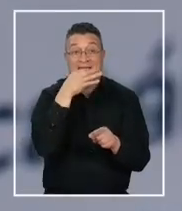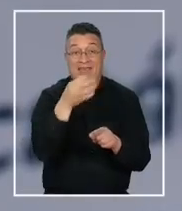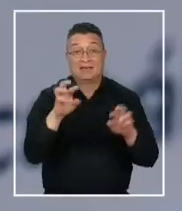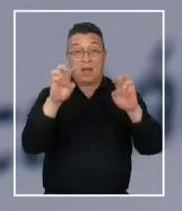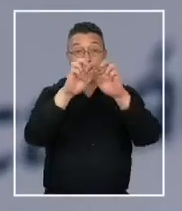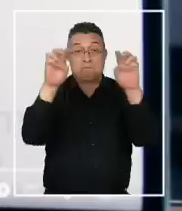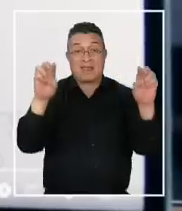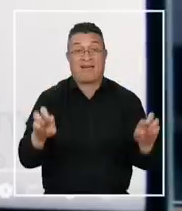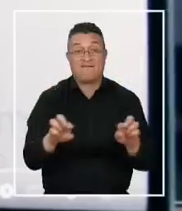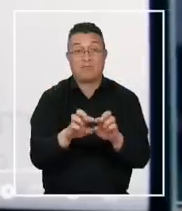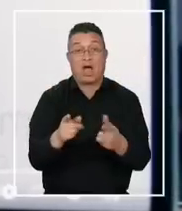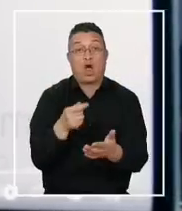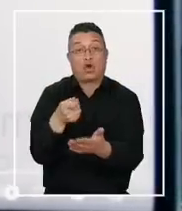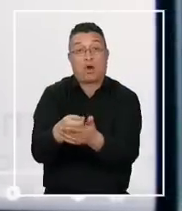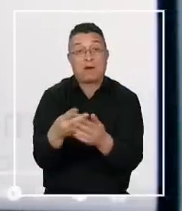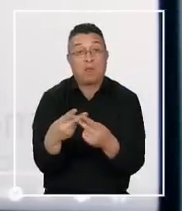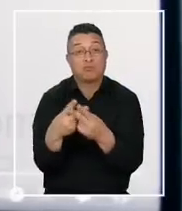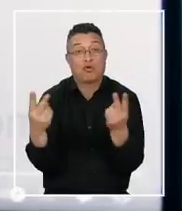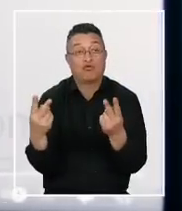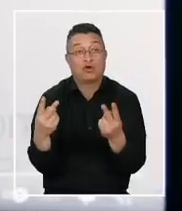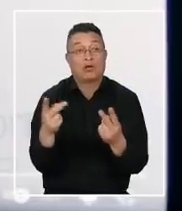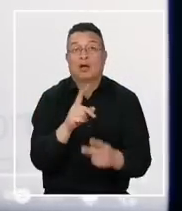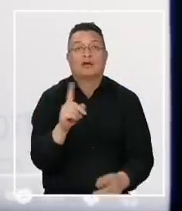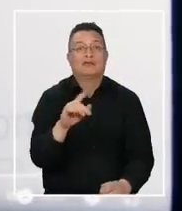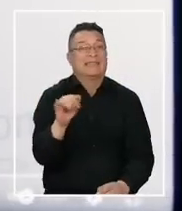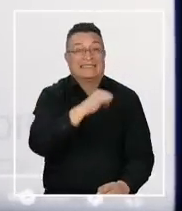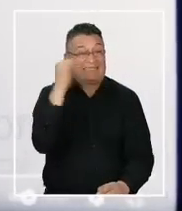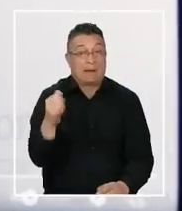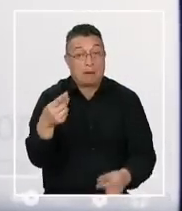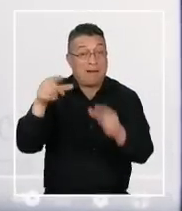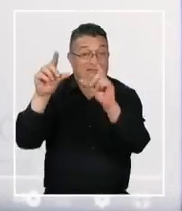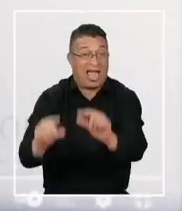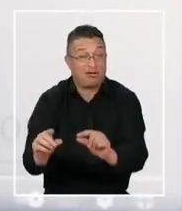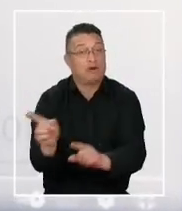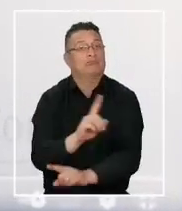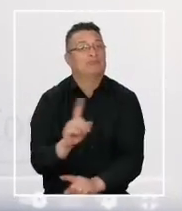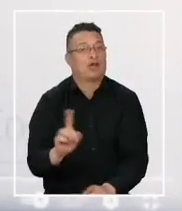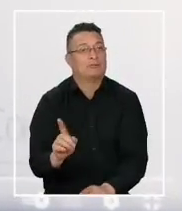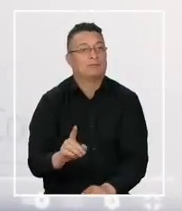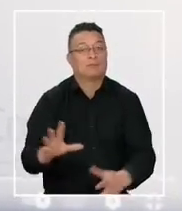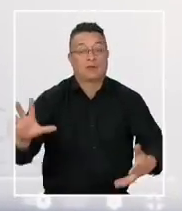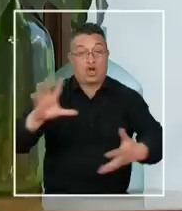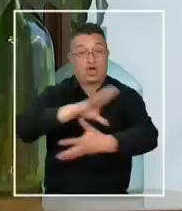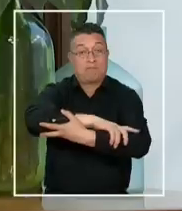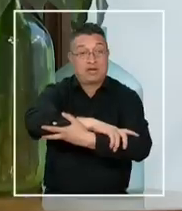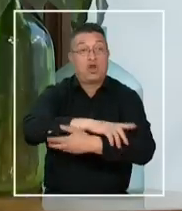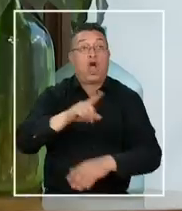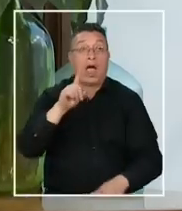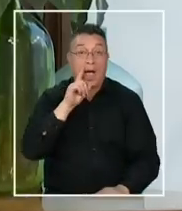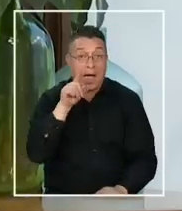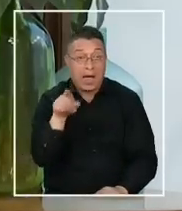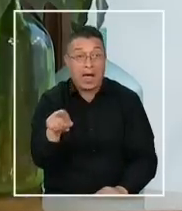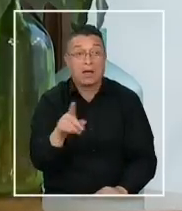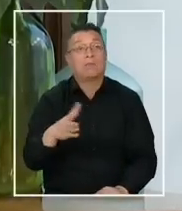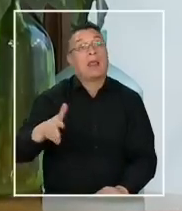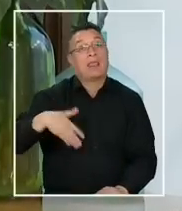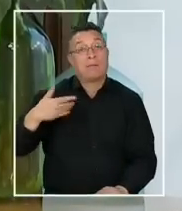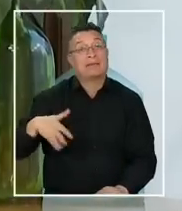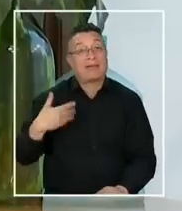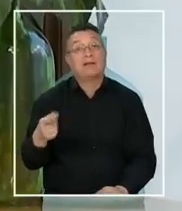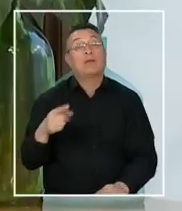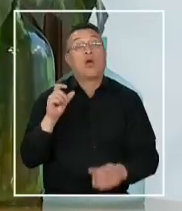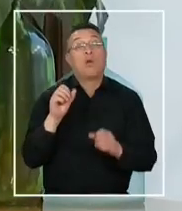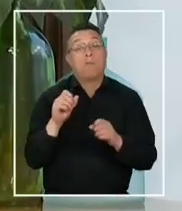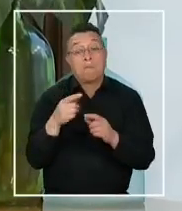plataforma de compras públicas no necesariamente es la alternativa más barata. El convenio marco, lamentablemente, muchas veces